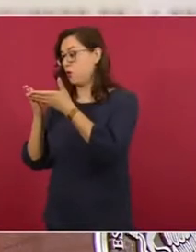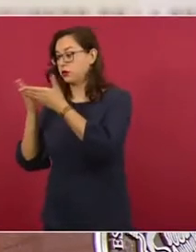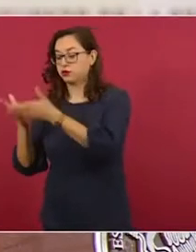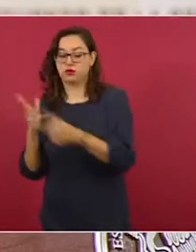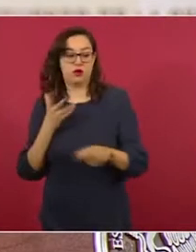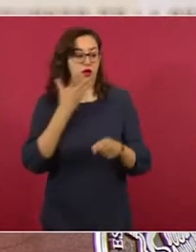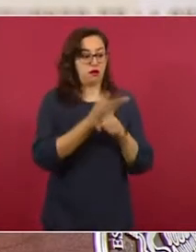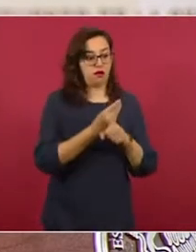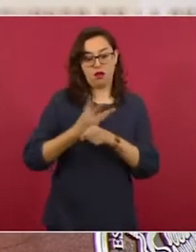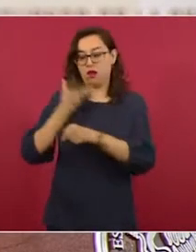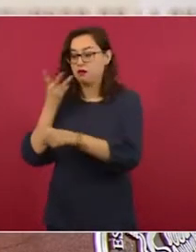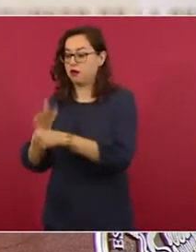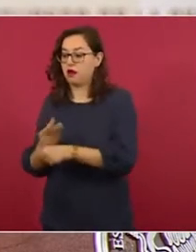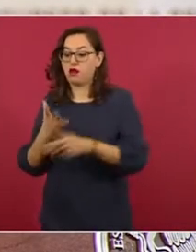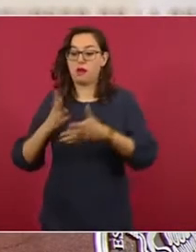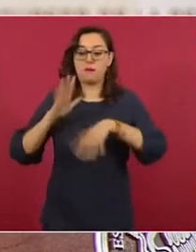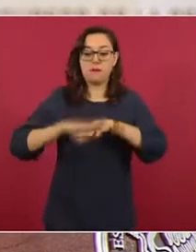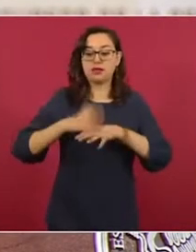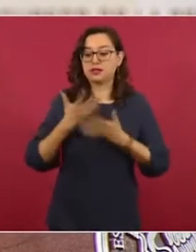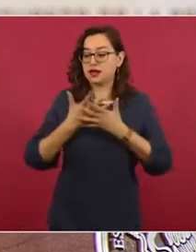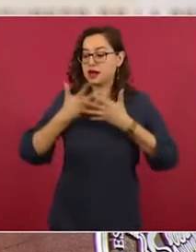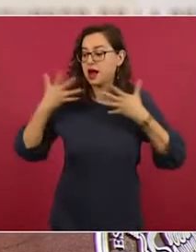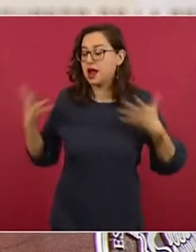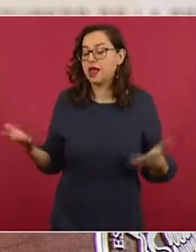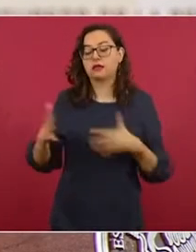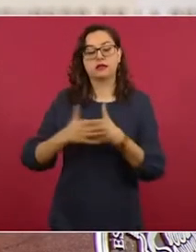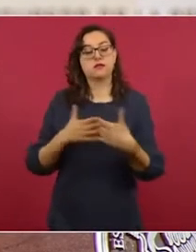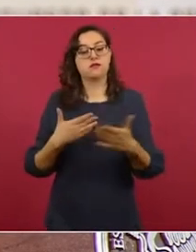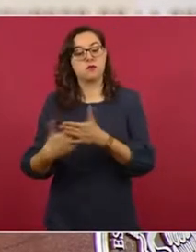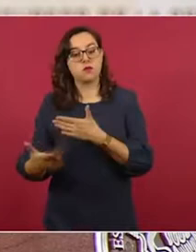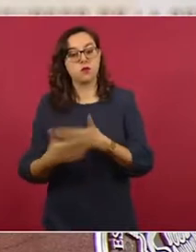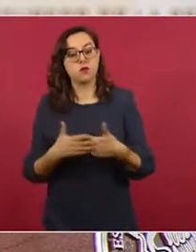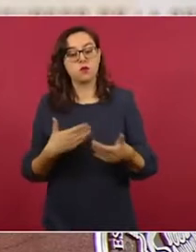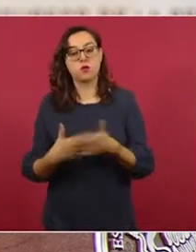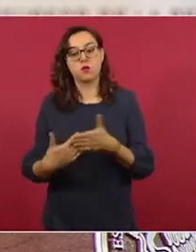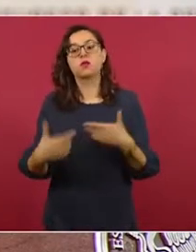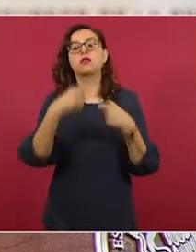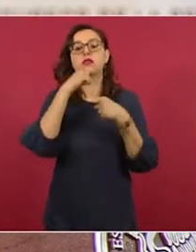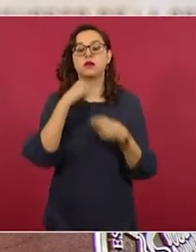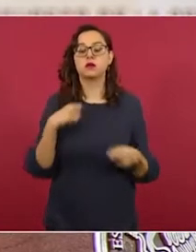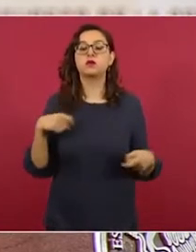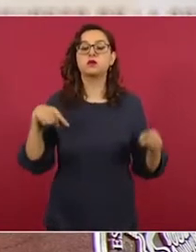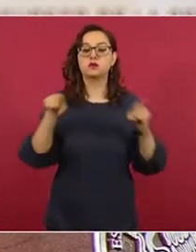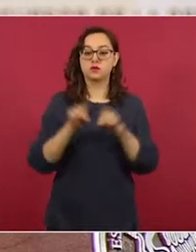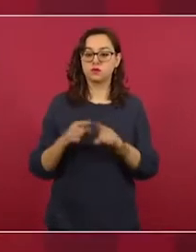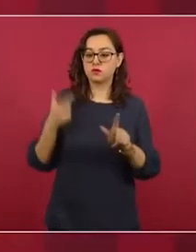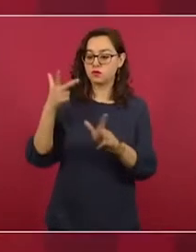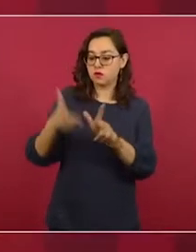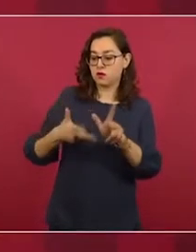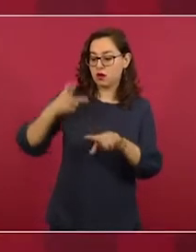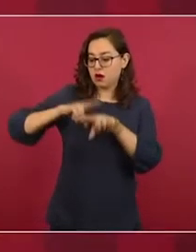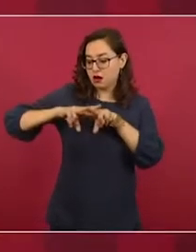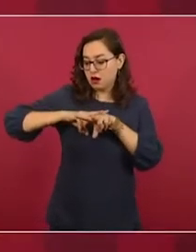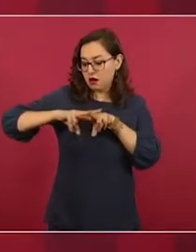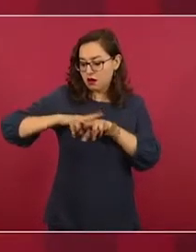con la reparación de la vía del ferrocarril,